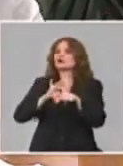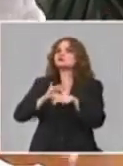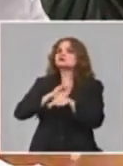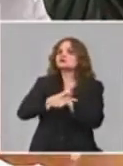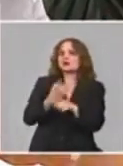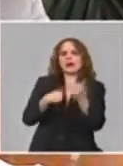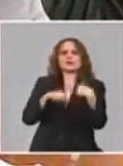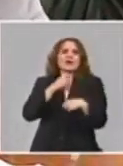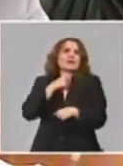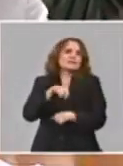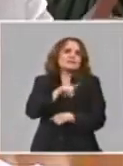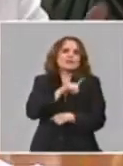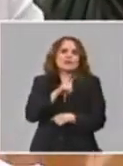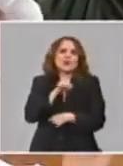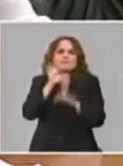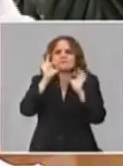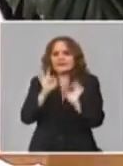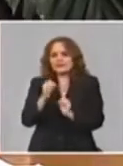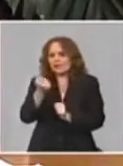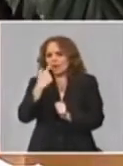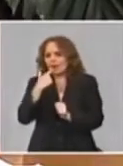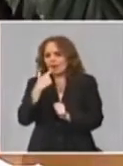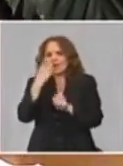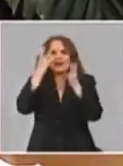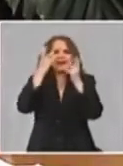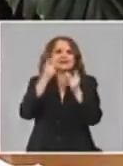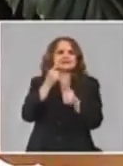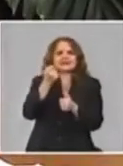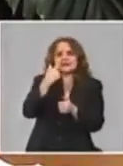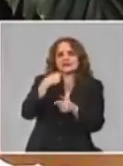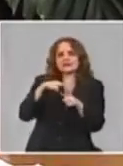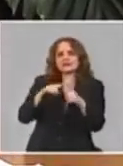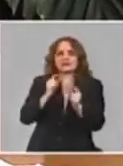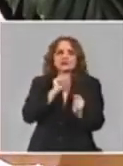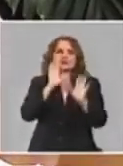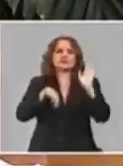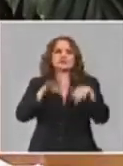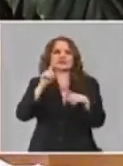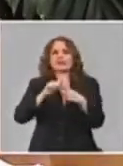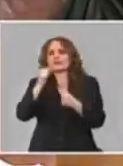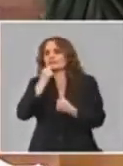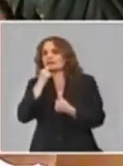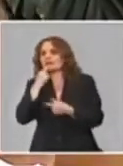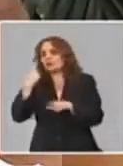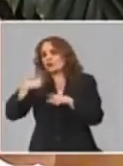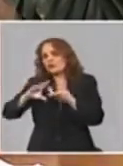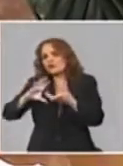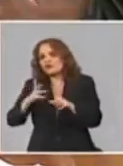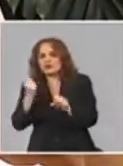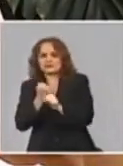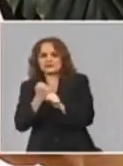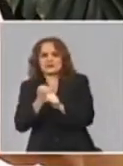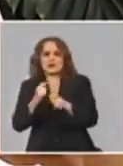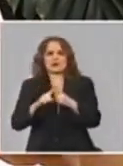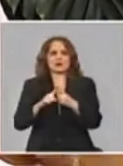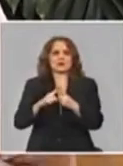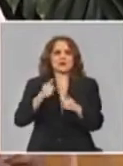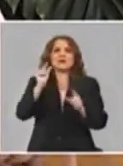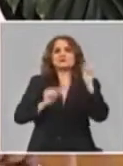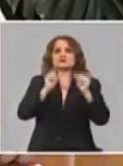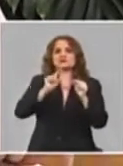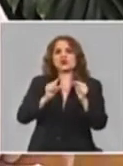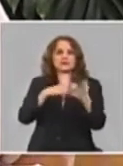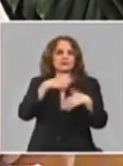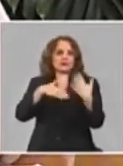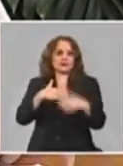ponemos una dosis. A las personas con un tipo de riesgo cardiovascular se le pone otra. Pero precisamente esa es la lógica del protocolo en investigación que es